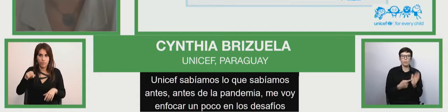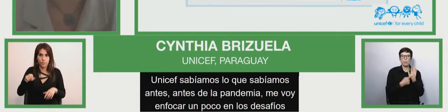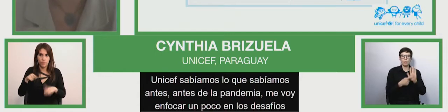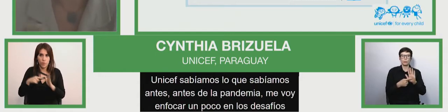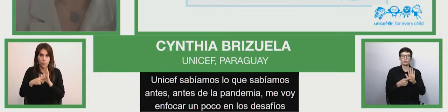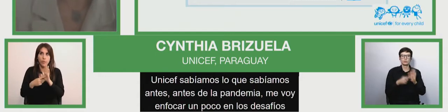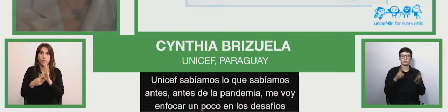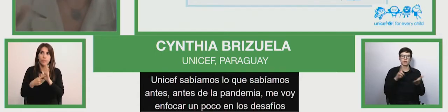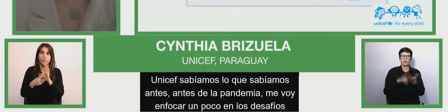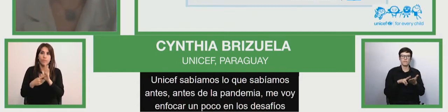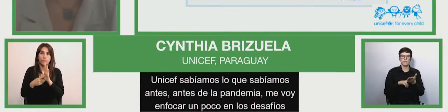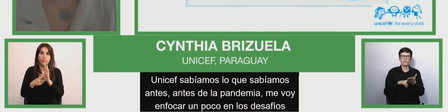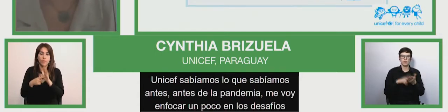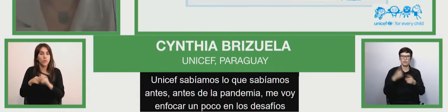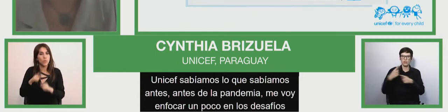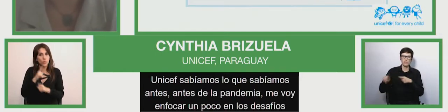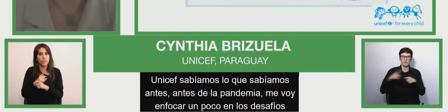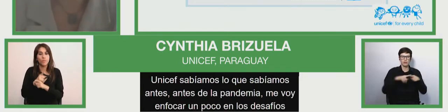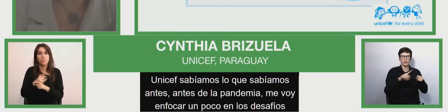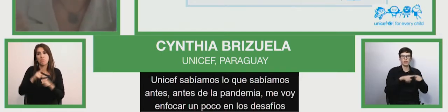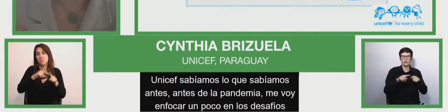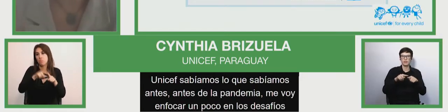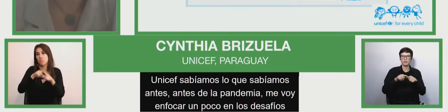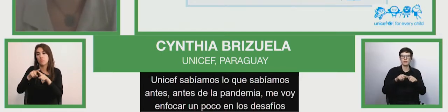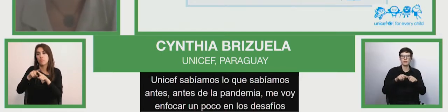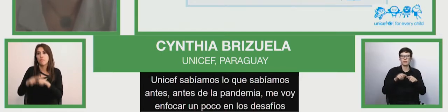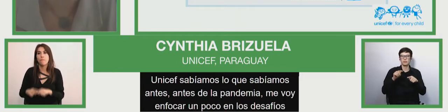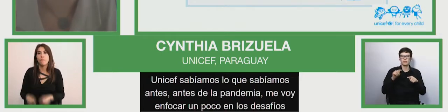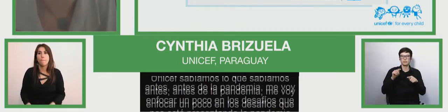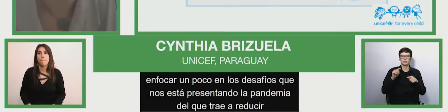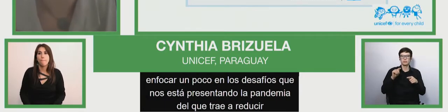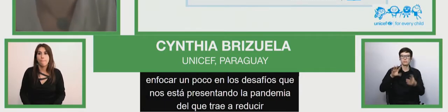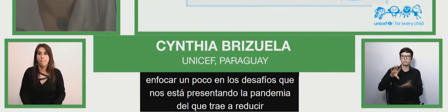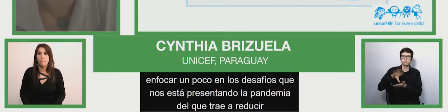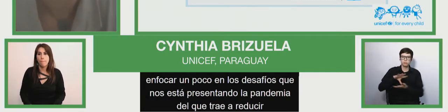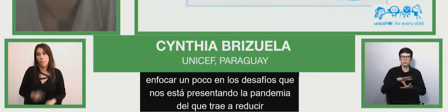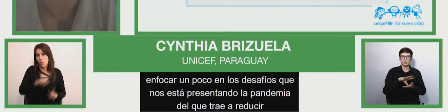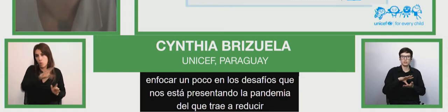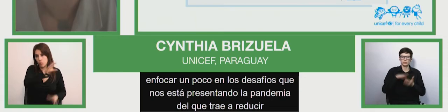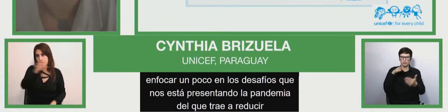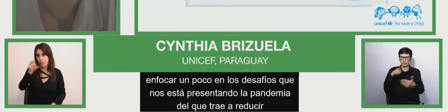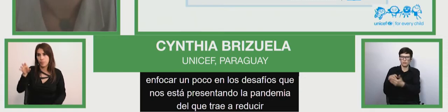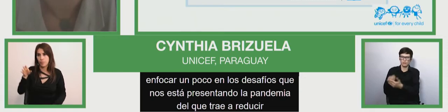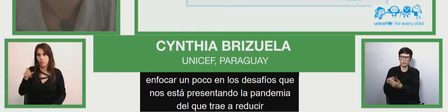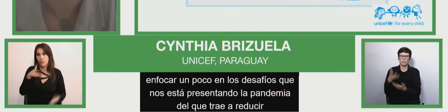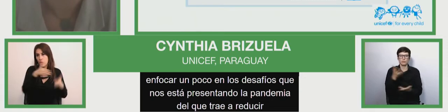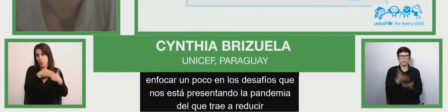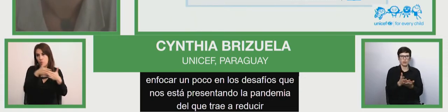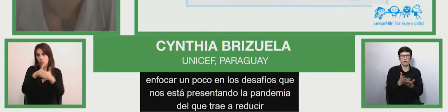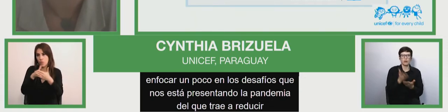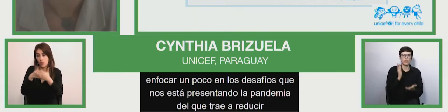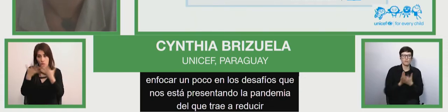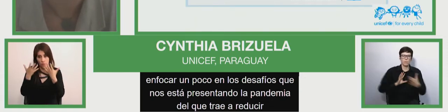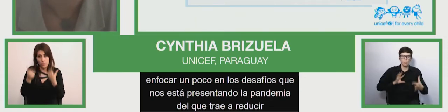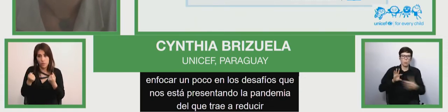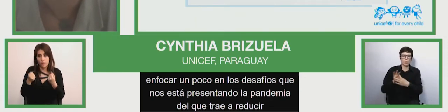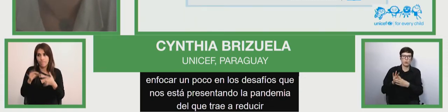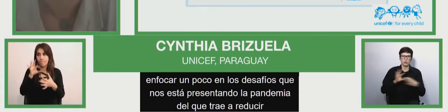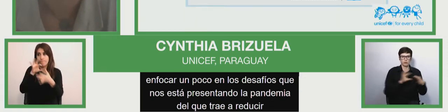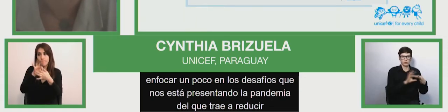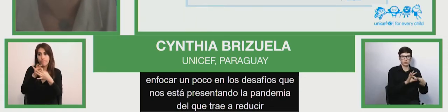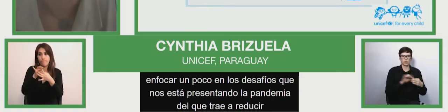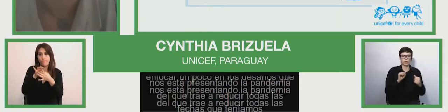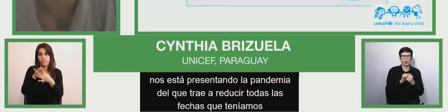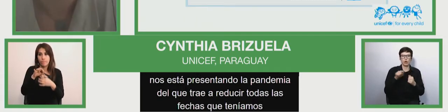los gaps, todas las brechas que teníamos que unir con estos puentes que nos hablaba